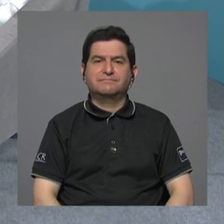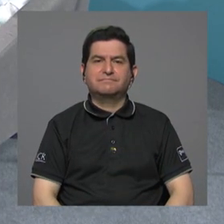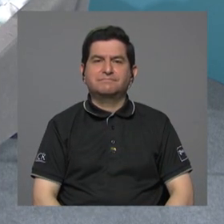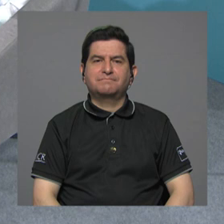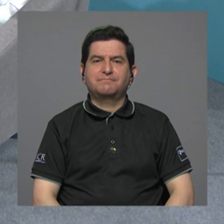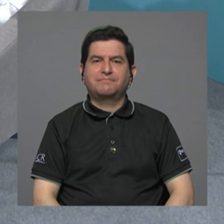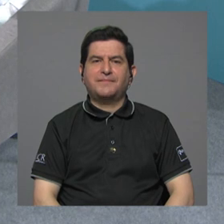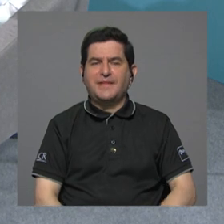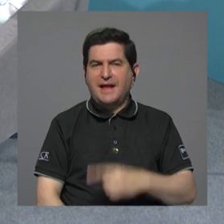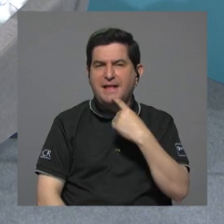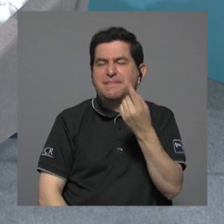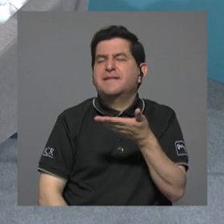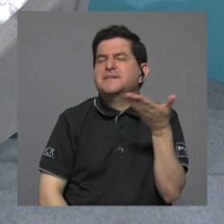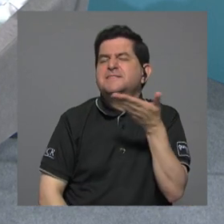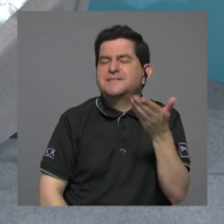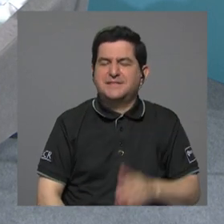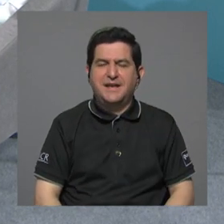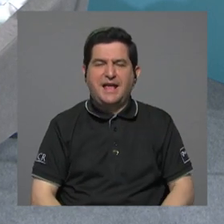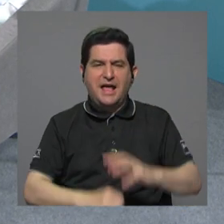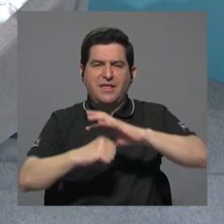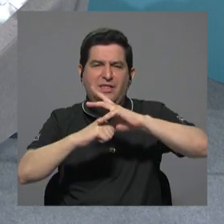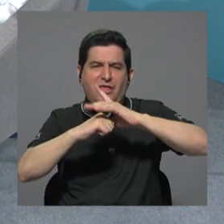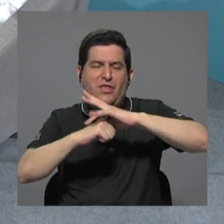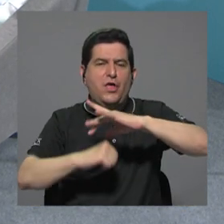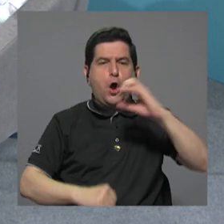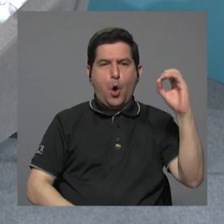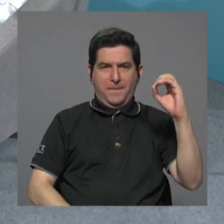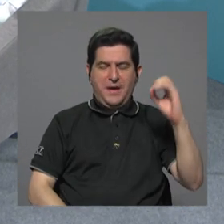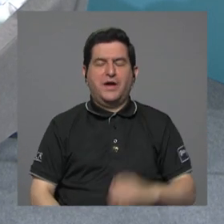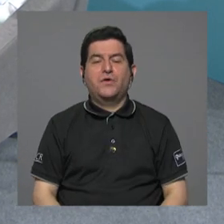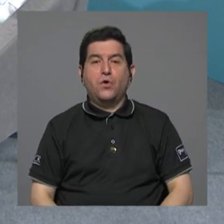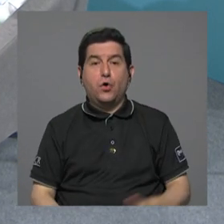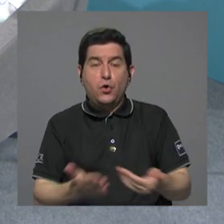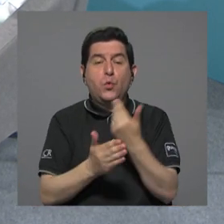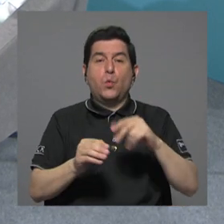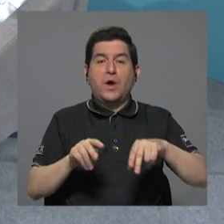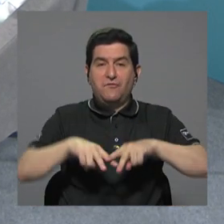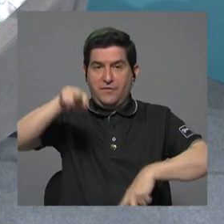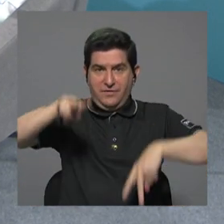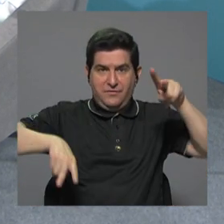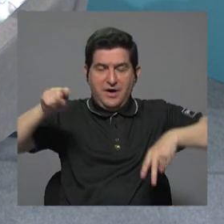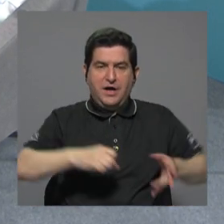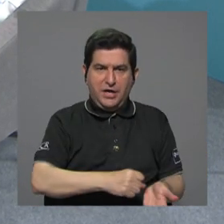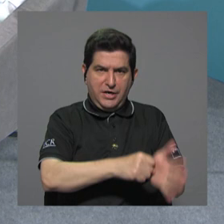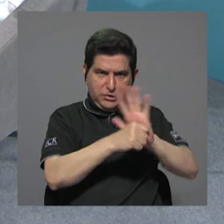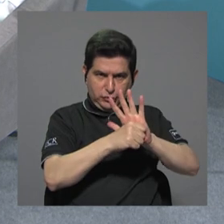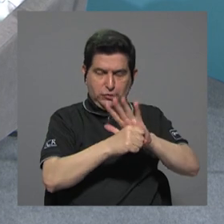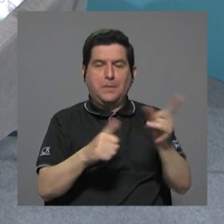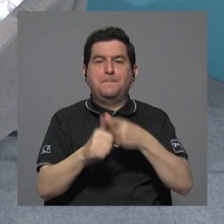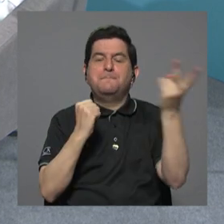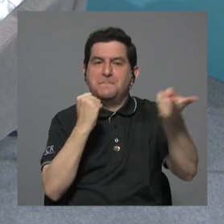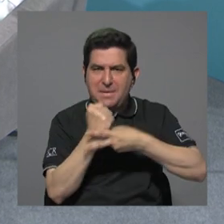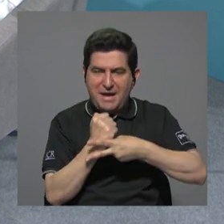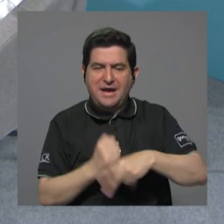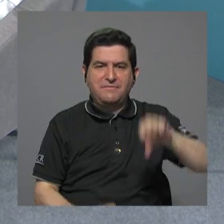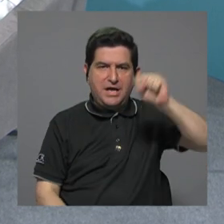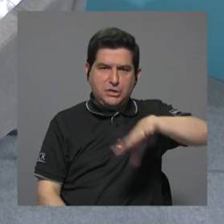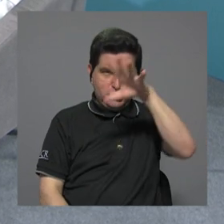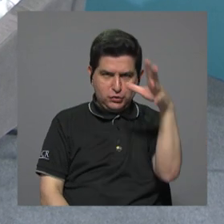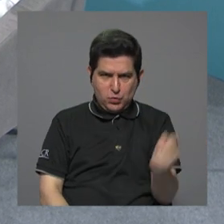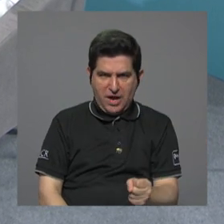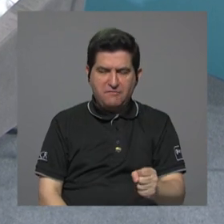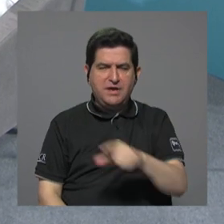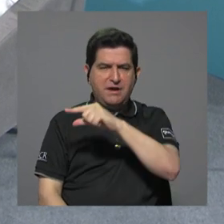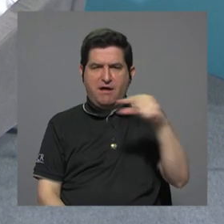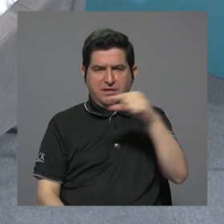¿Qué podemos decir entonces de Ómicron, esta nueva variante del coronavirus? Que bueno, se reportó por primera vez en Sudáfrica hace